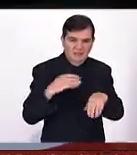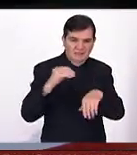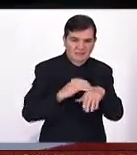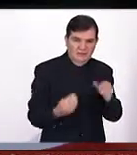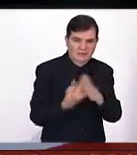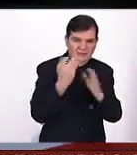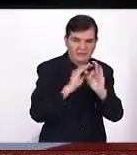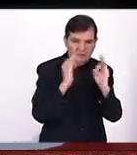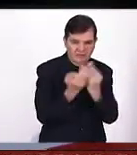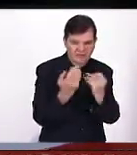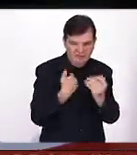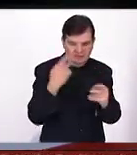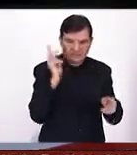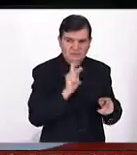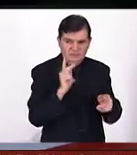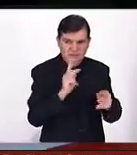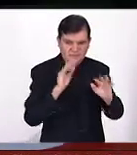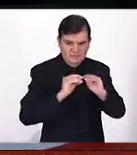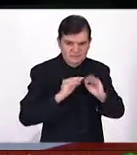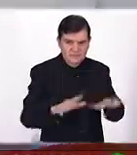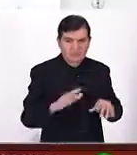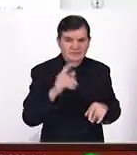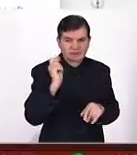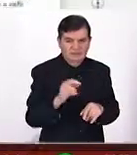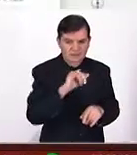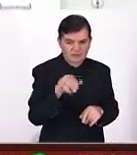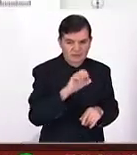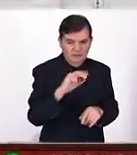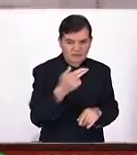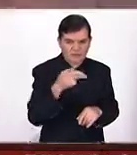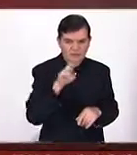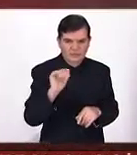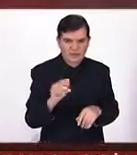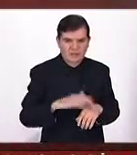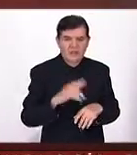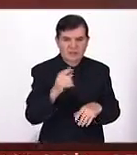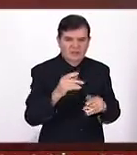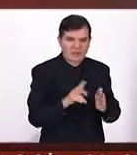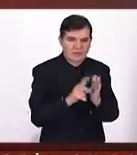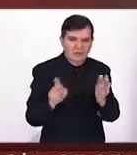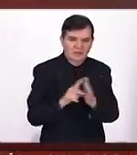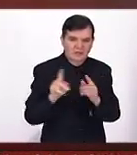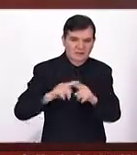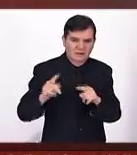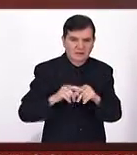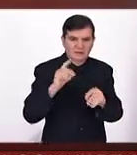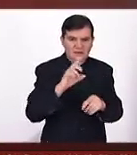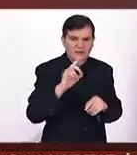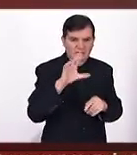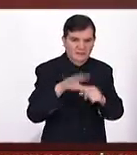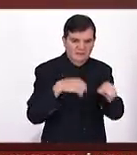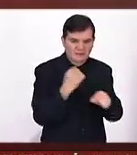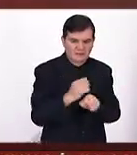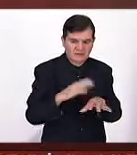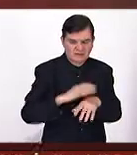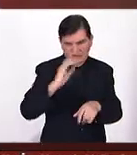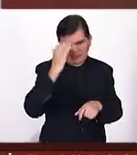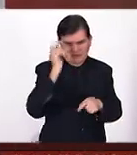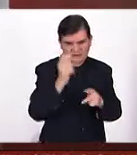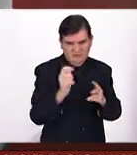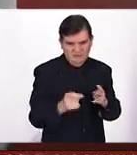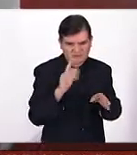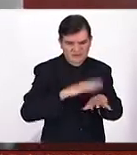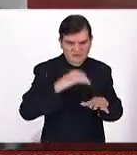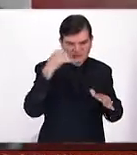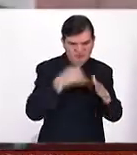nueva forma de experimentarla. Y es que Joshua Cohen, un novelista norteamericano de 35 años, conocido por sus